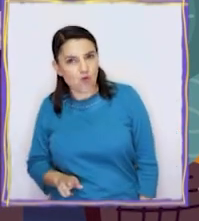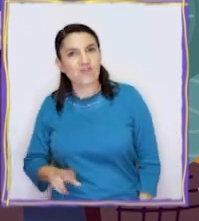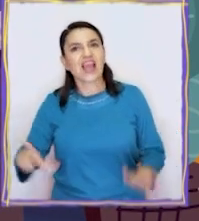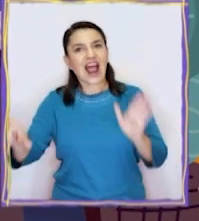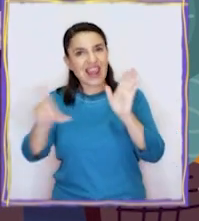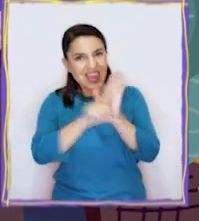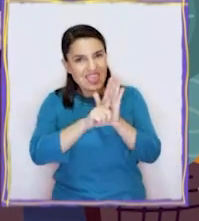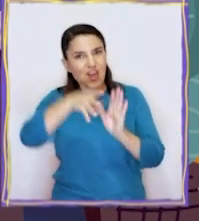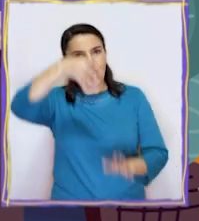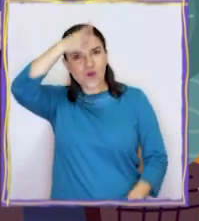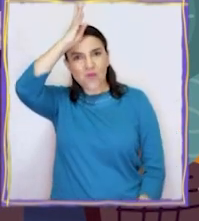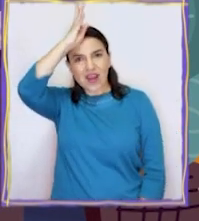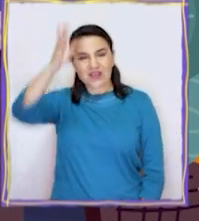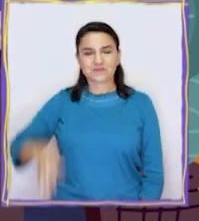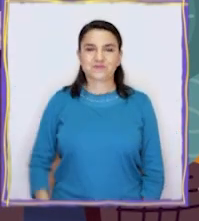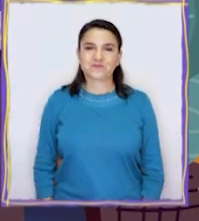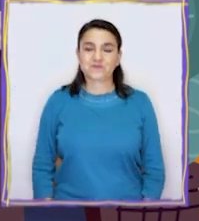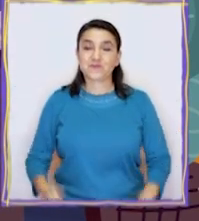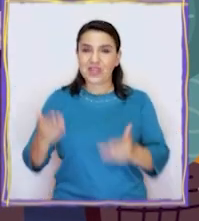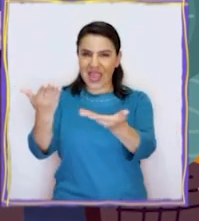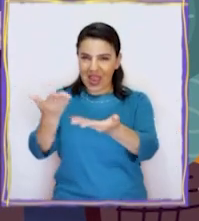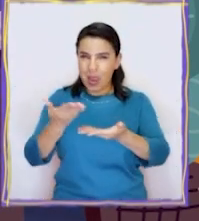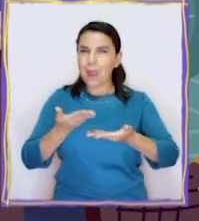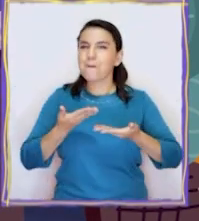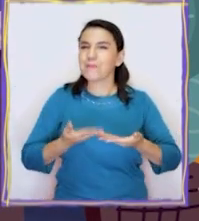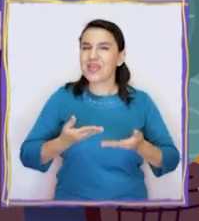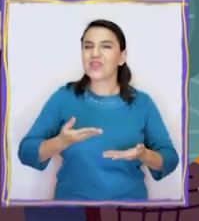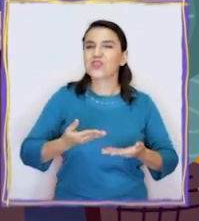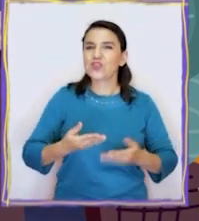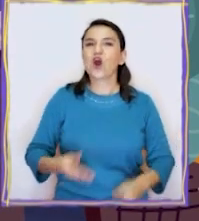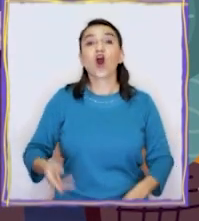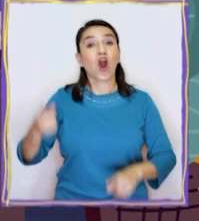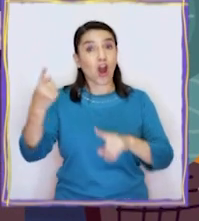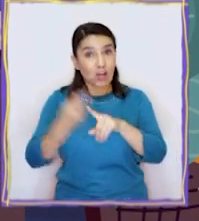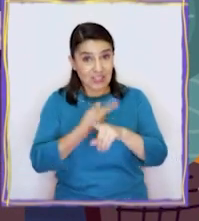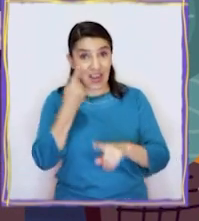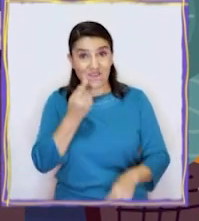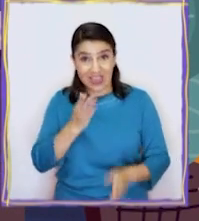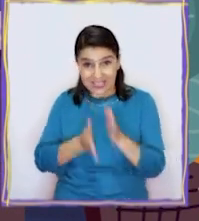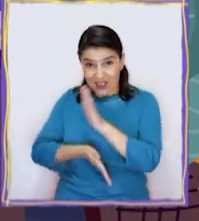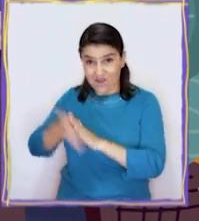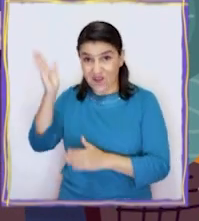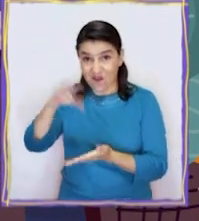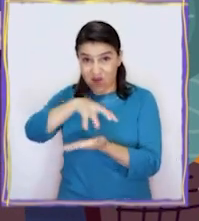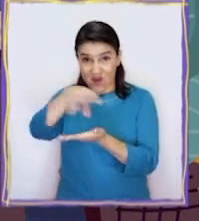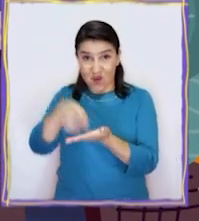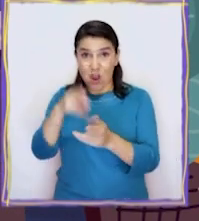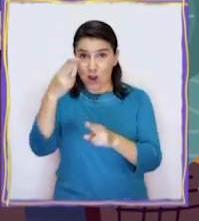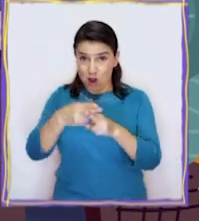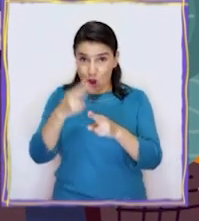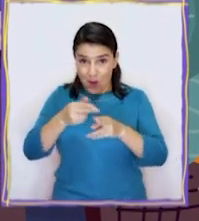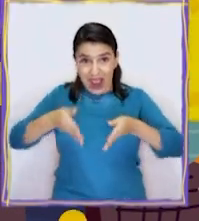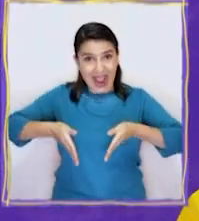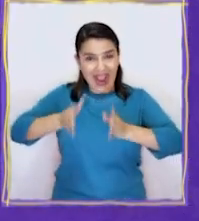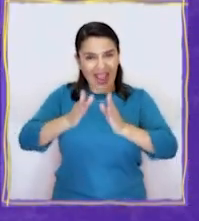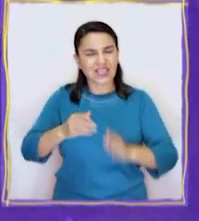y las leyes romanas. Los invito a que recorramos nuevamente Roma y sus calles.